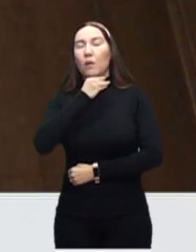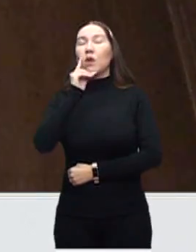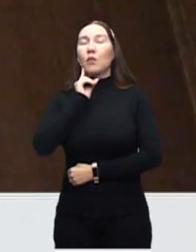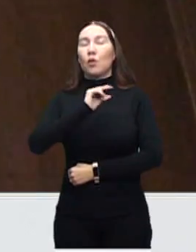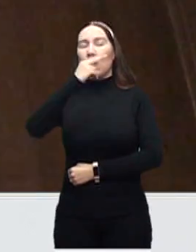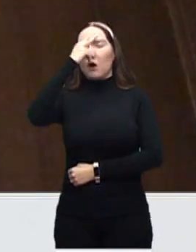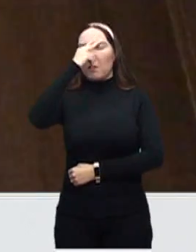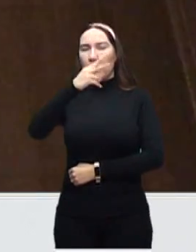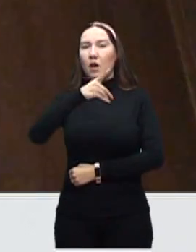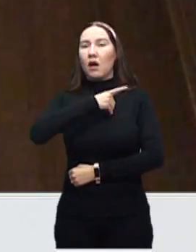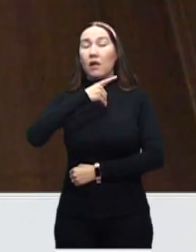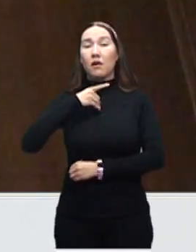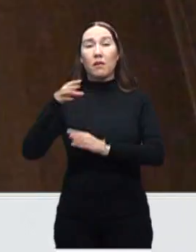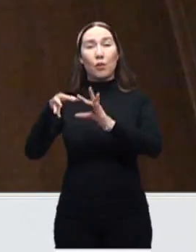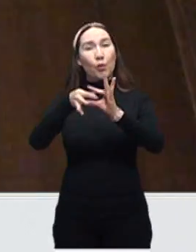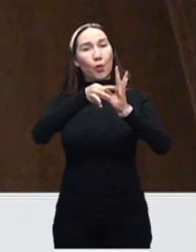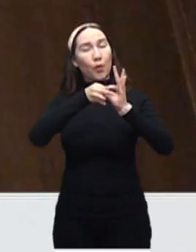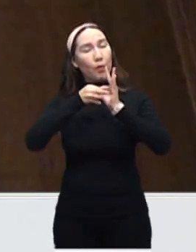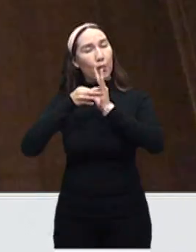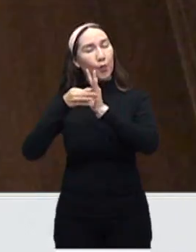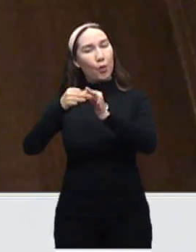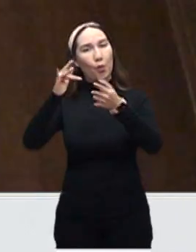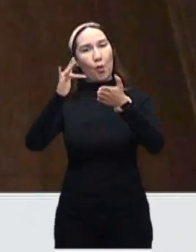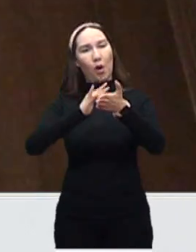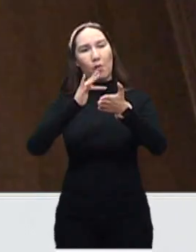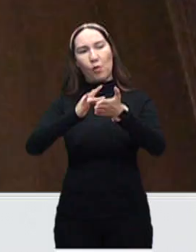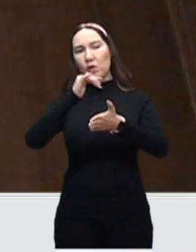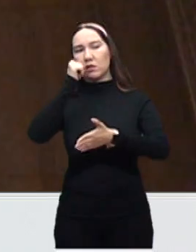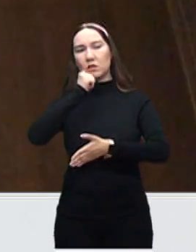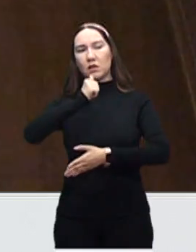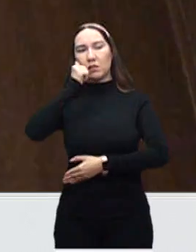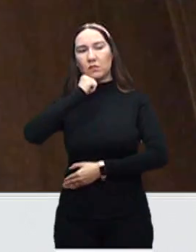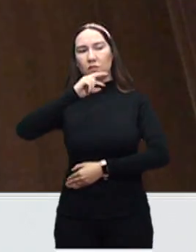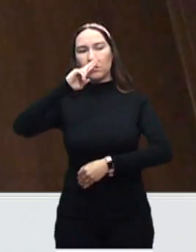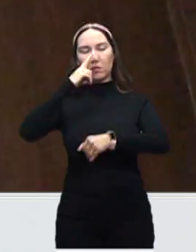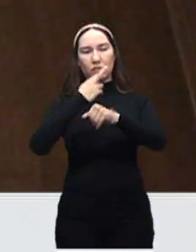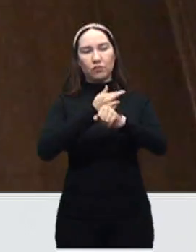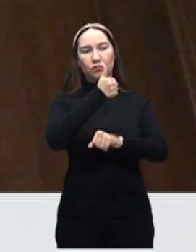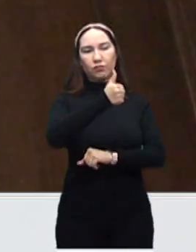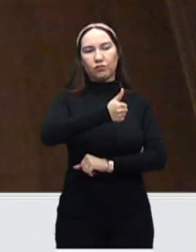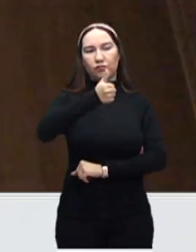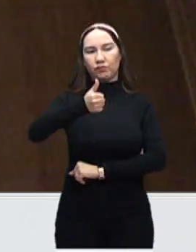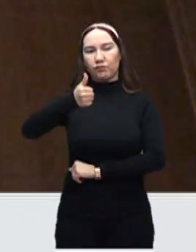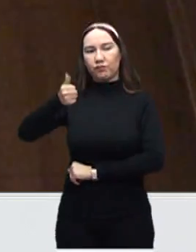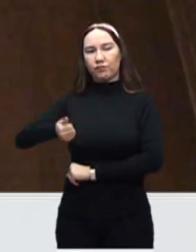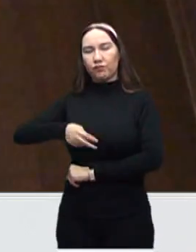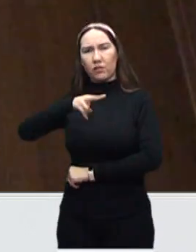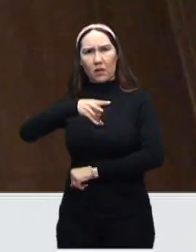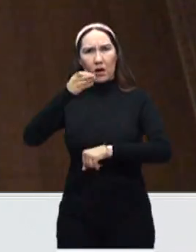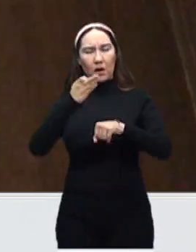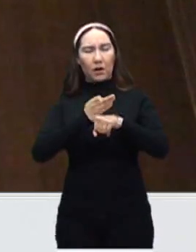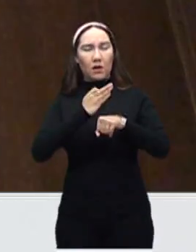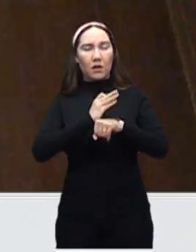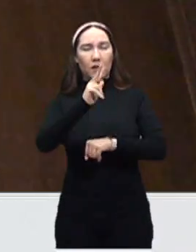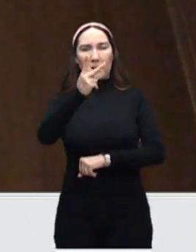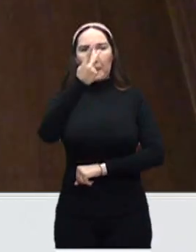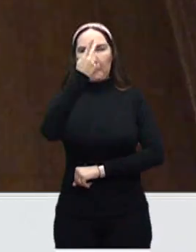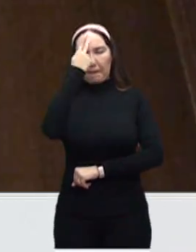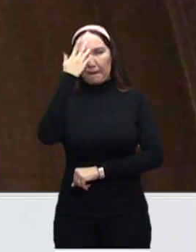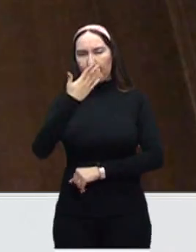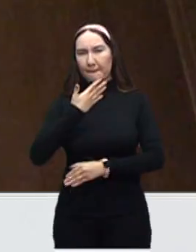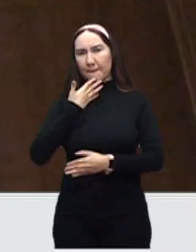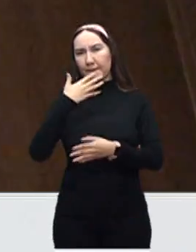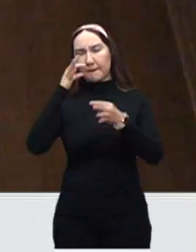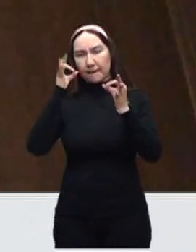y dar lo mejor de sí en el ámbito que nos corresponde. Realmente hemos sido muy beneficiados en San Luis Potosí con todo el